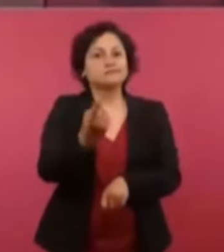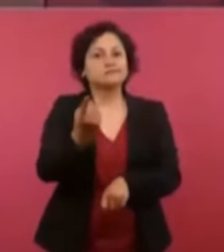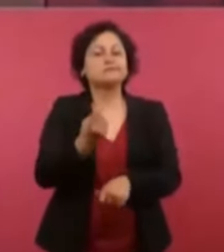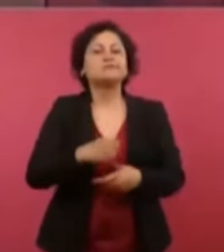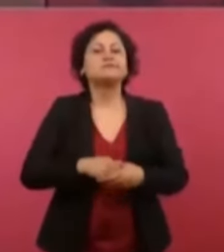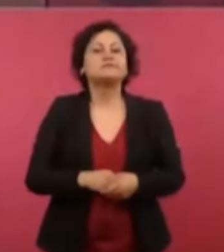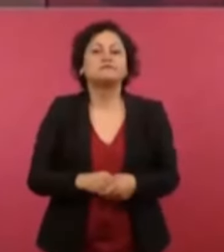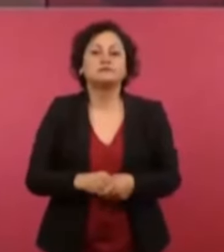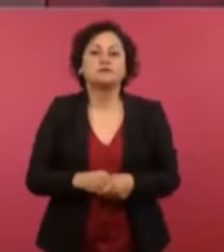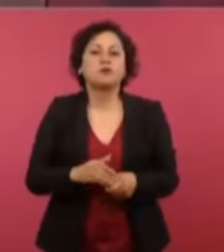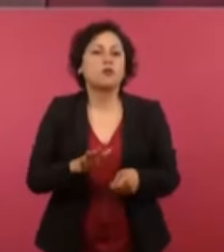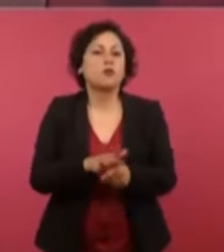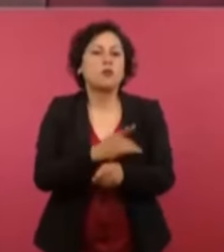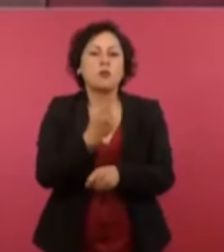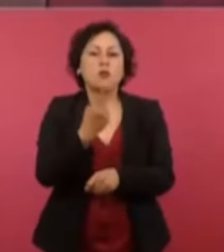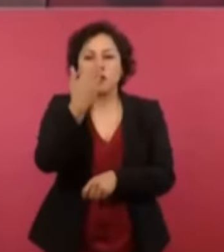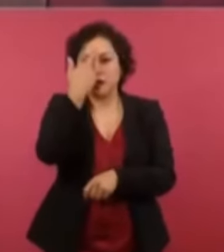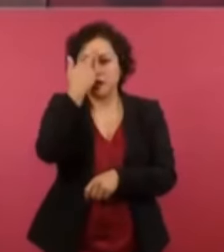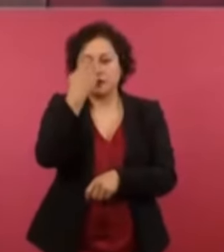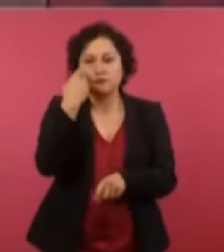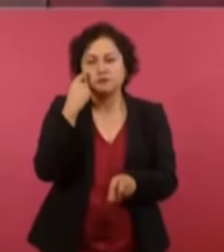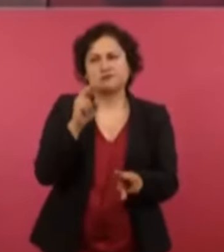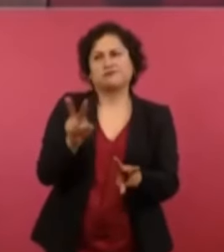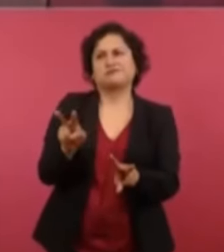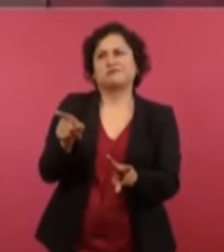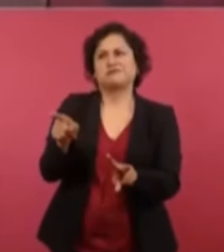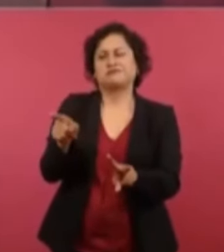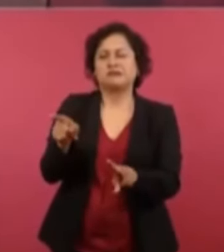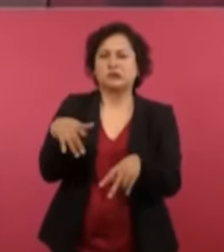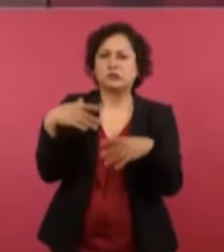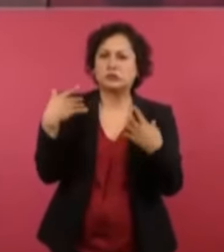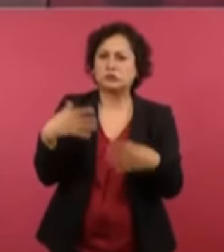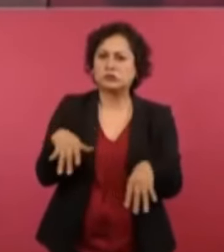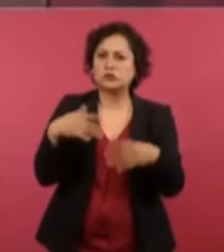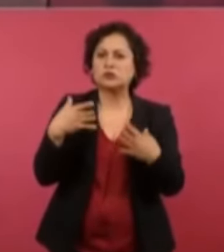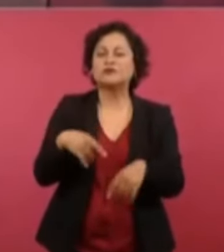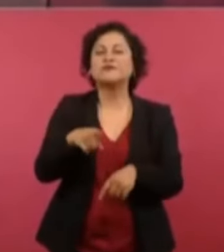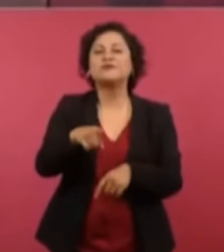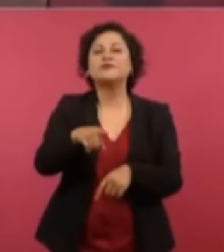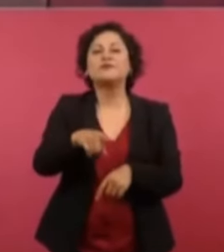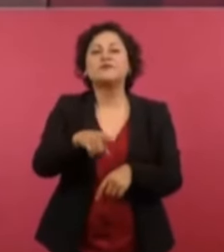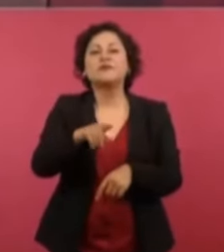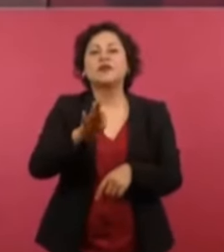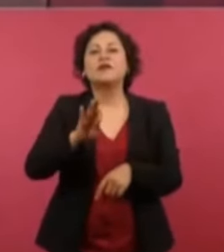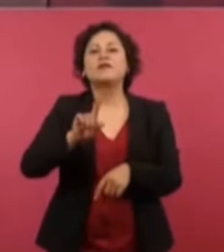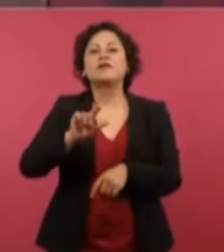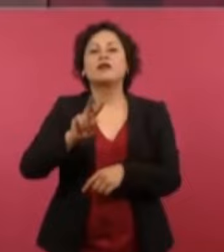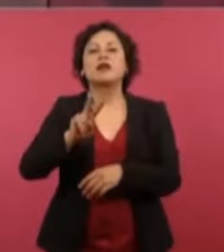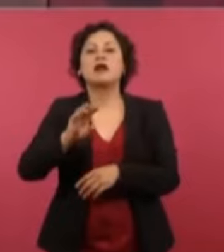por lo prepotente, cuando detienen a Flavio Sosa